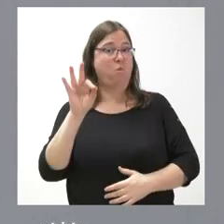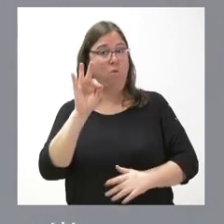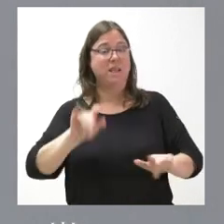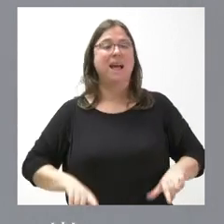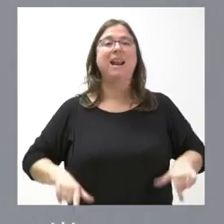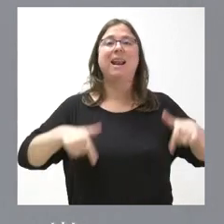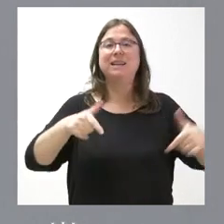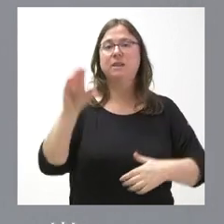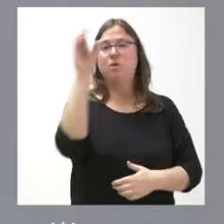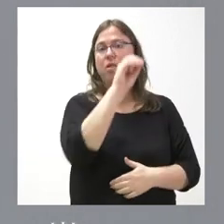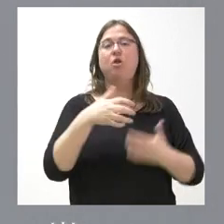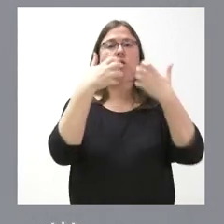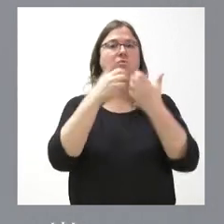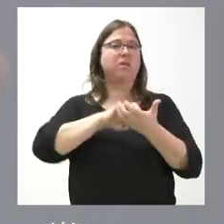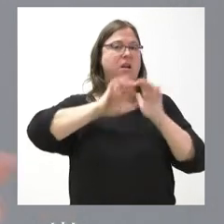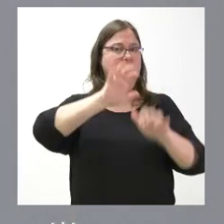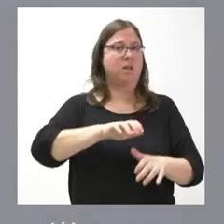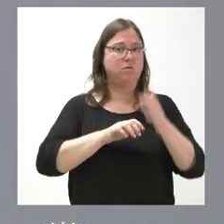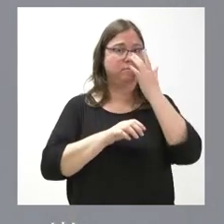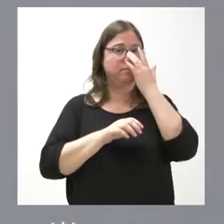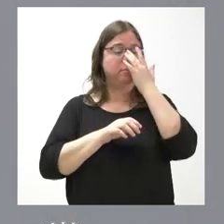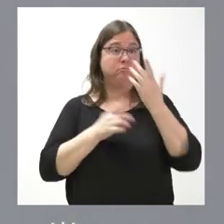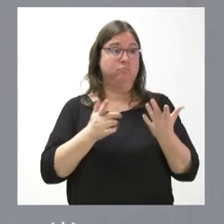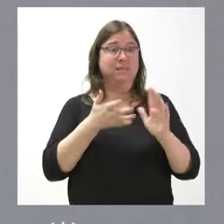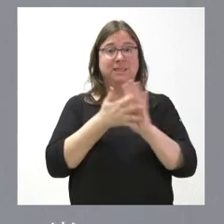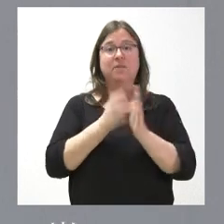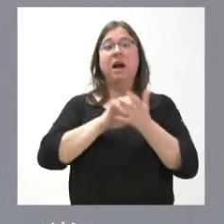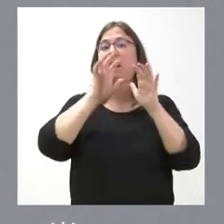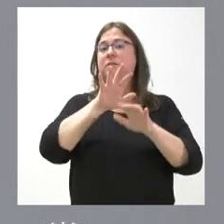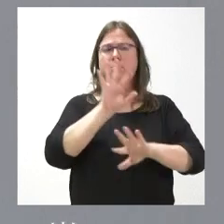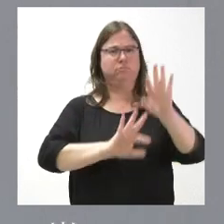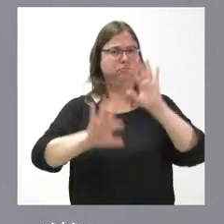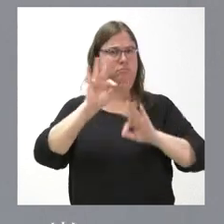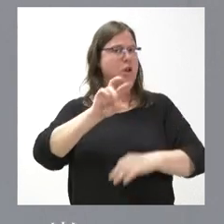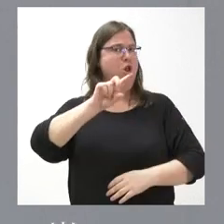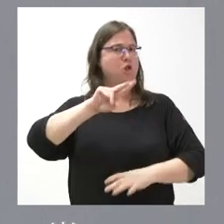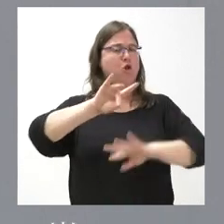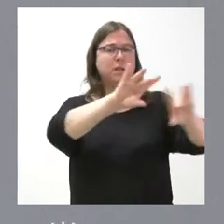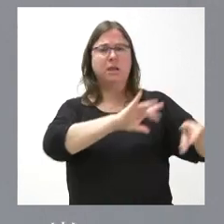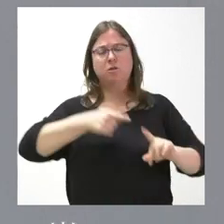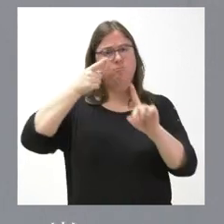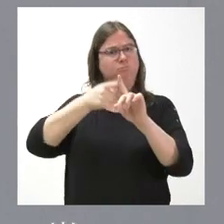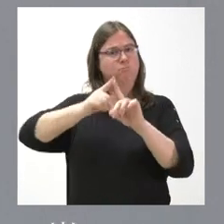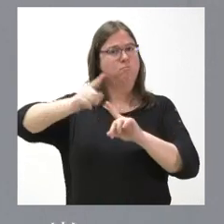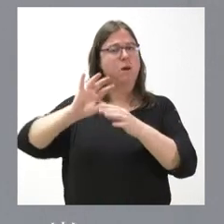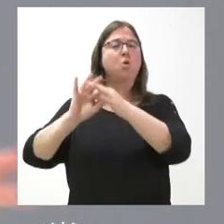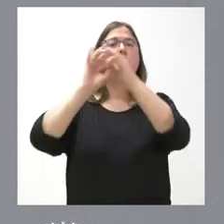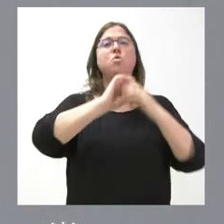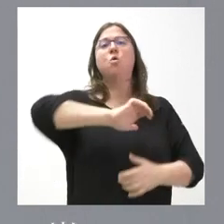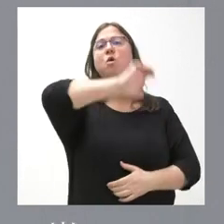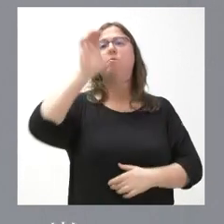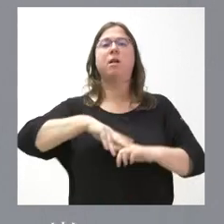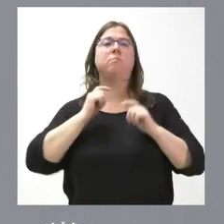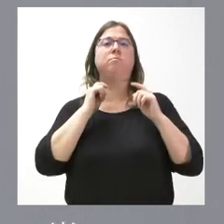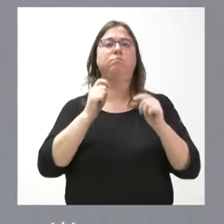ceros en la industria de Castilla y León. Y para esto, Castilla ha sido seleccionada entre una de las doce territorios de referencia por la Unión Europea para implantar